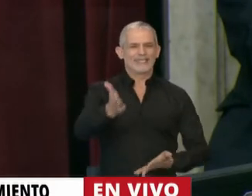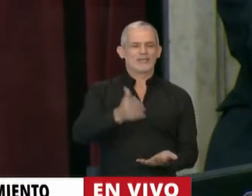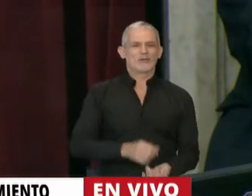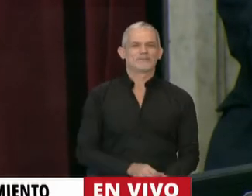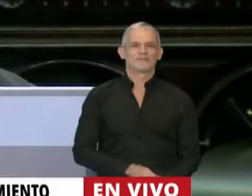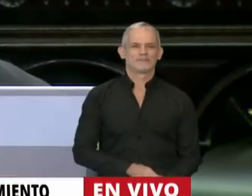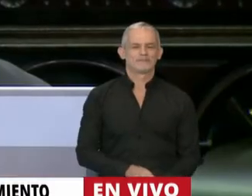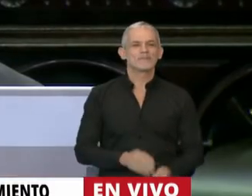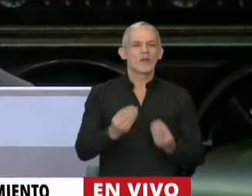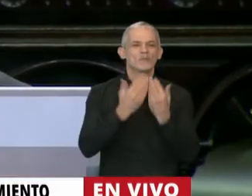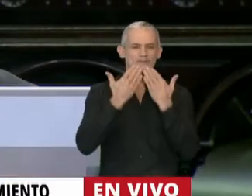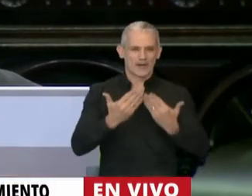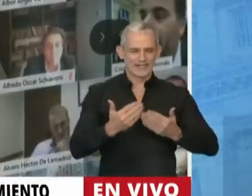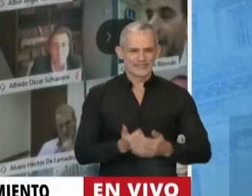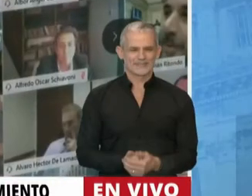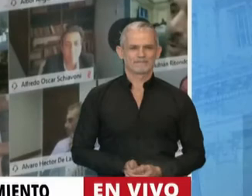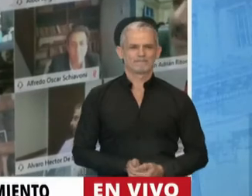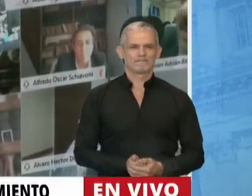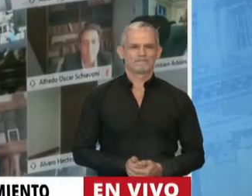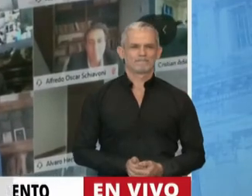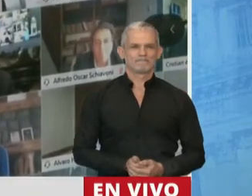Ahí está, muchas gracias, Presidente.